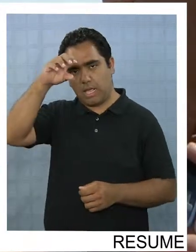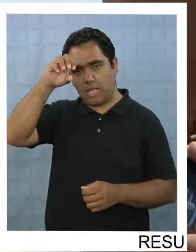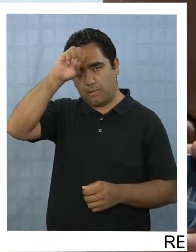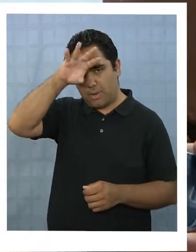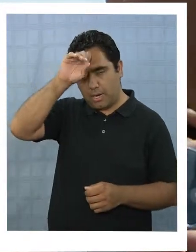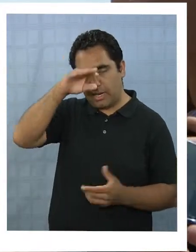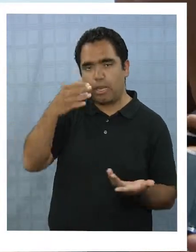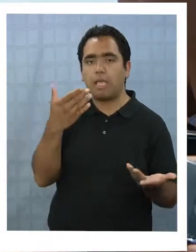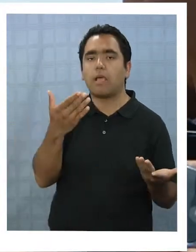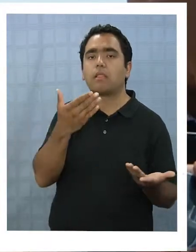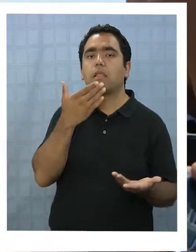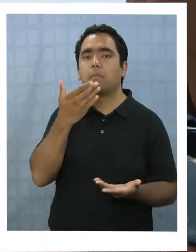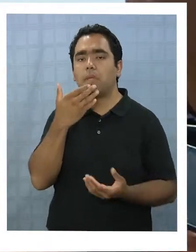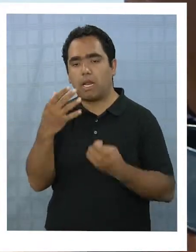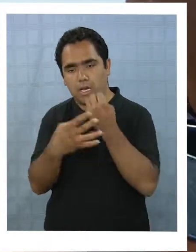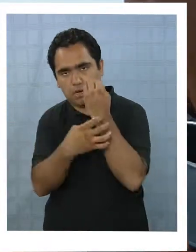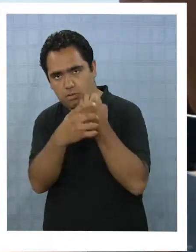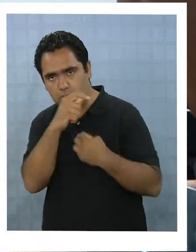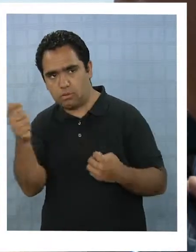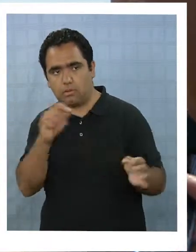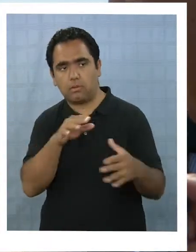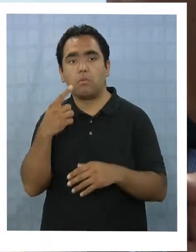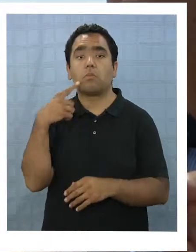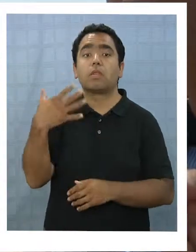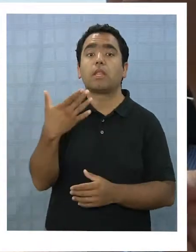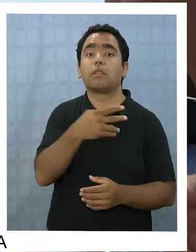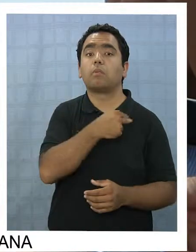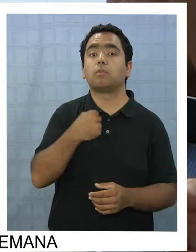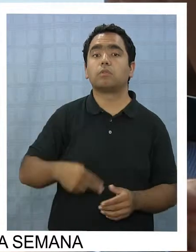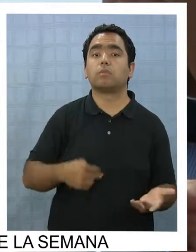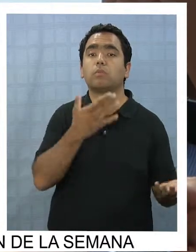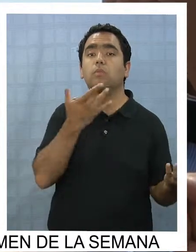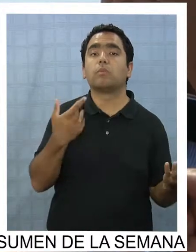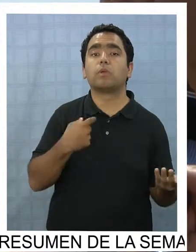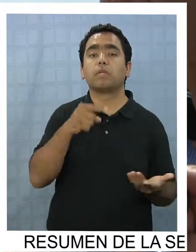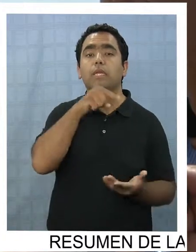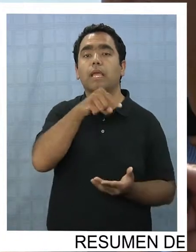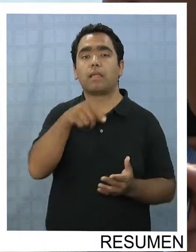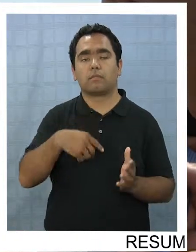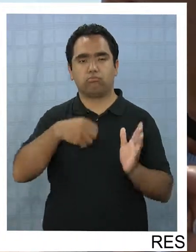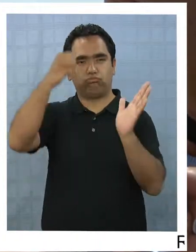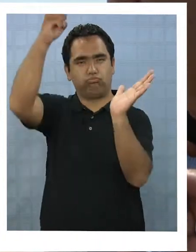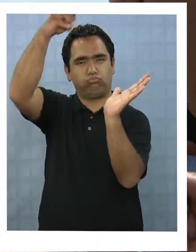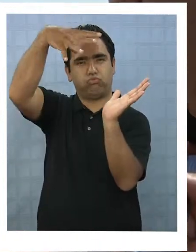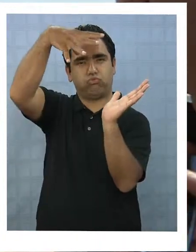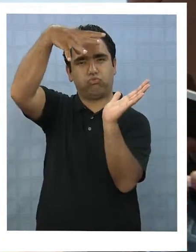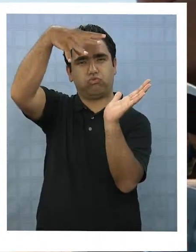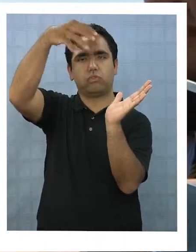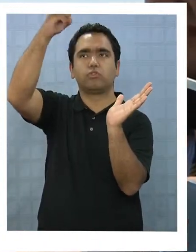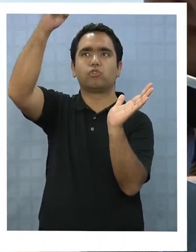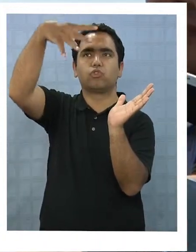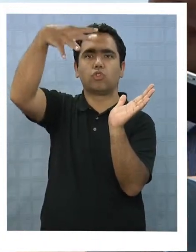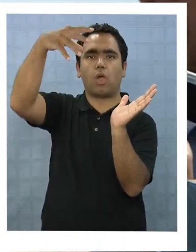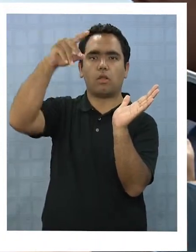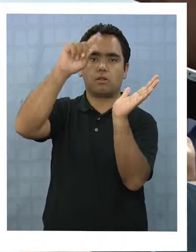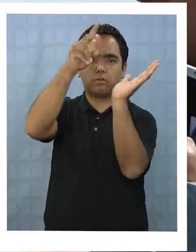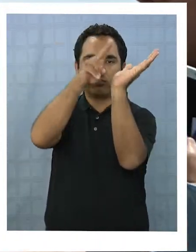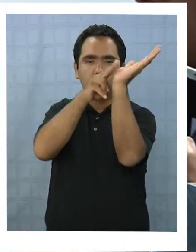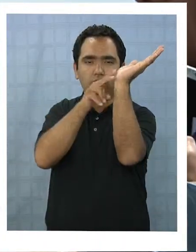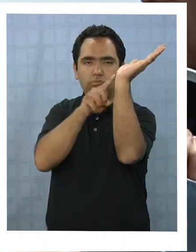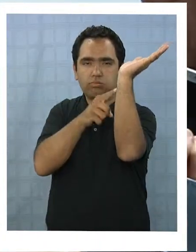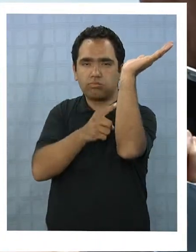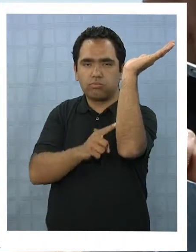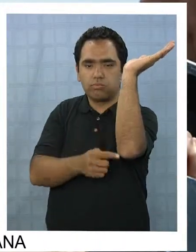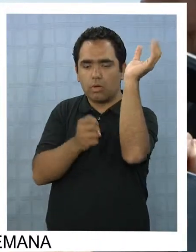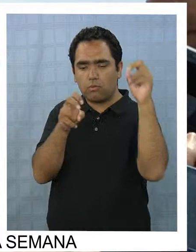para la comuna de Pozo del Monte porque esta es una comuna que tiene este recurso, que es la radiación solar y que es un recurso que se puede